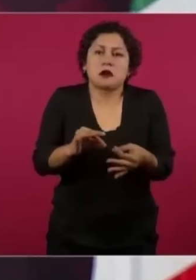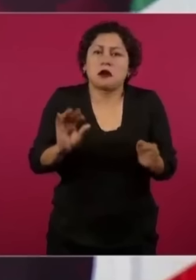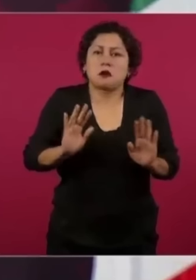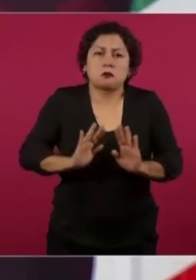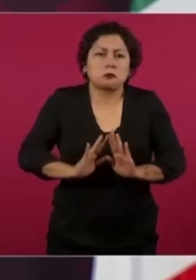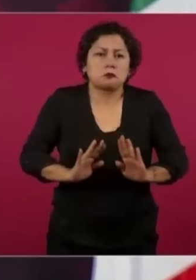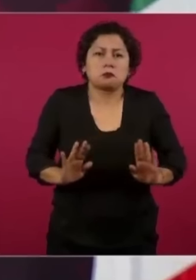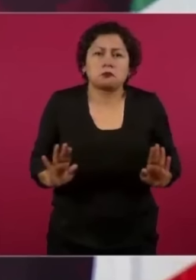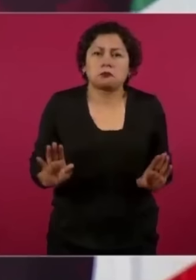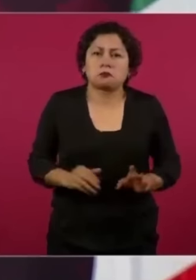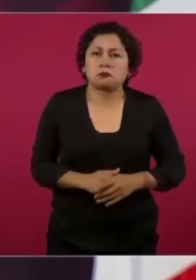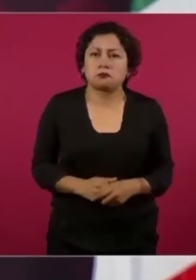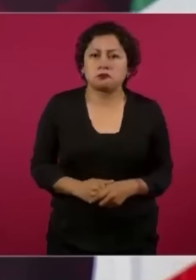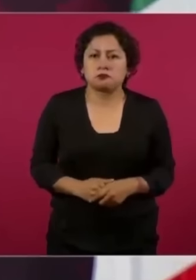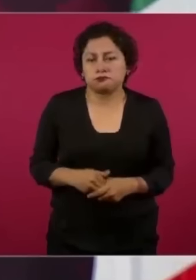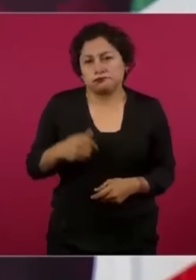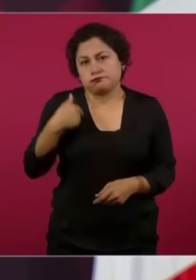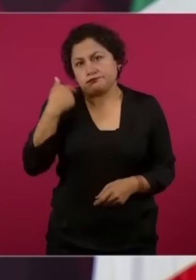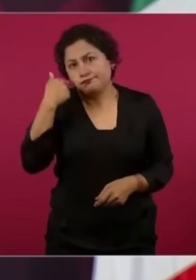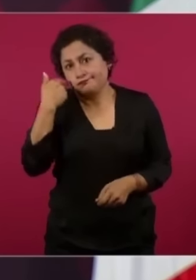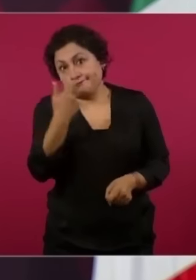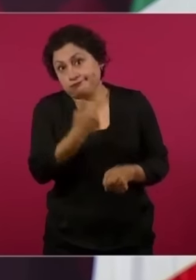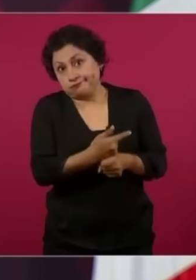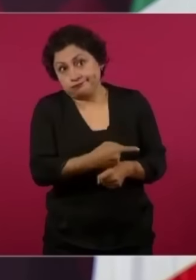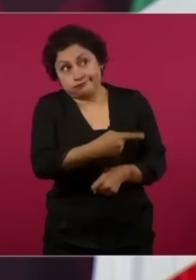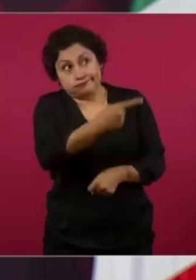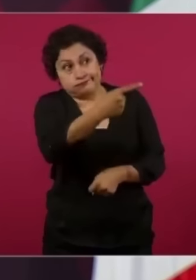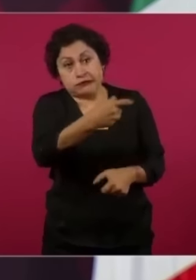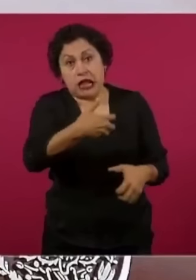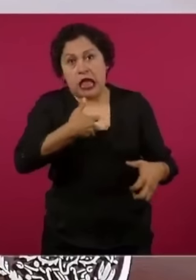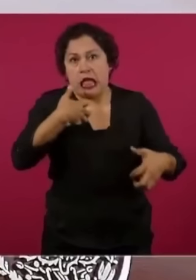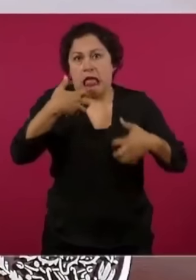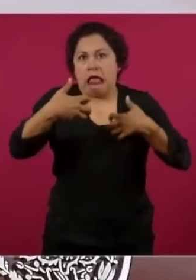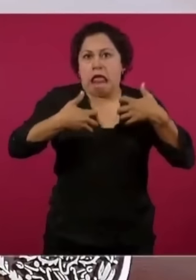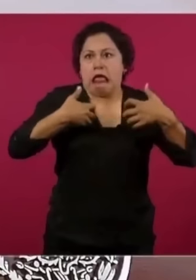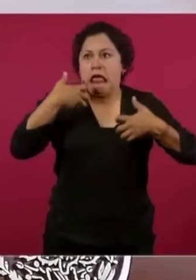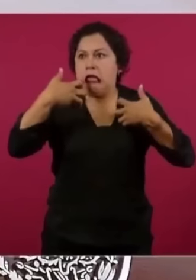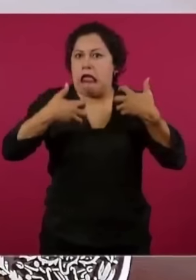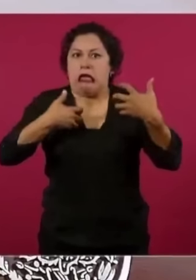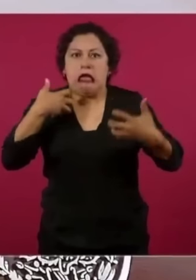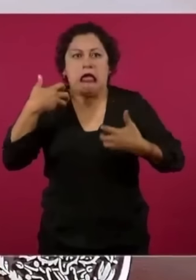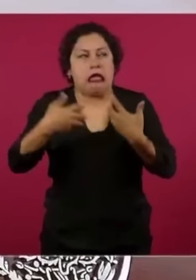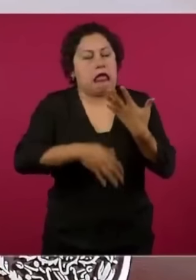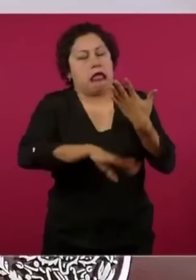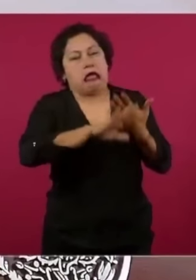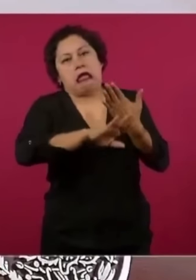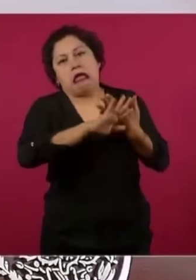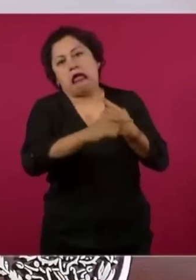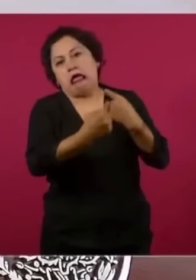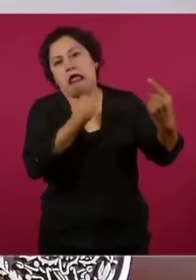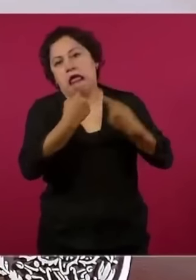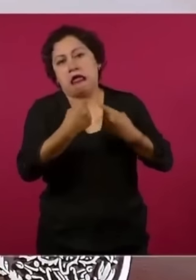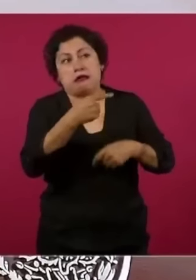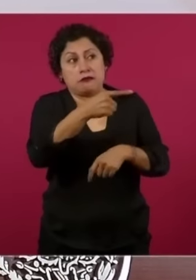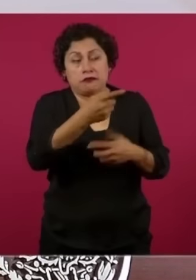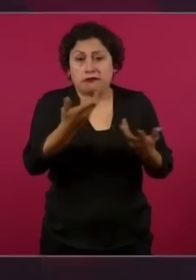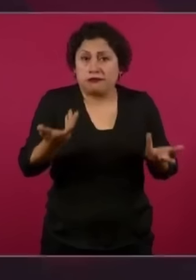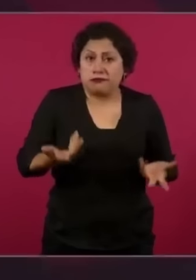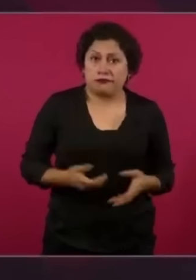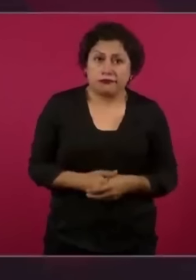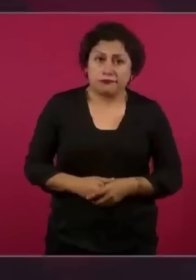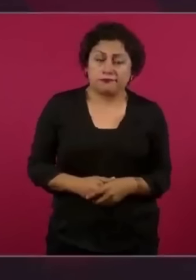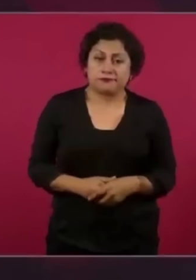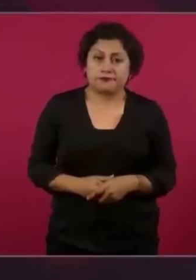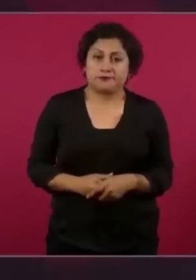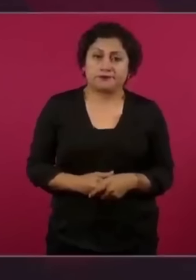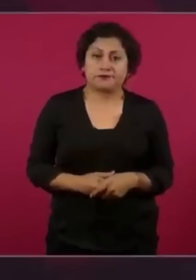están muy desesperados y son los